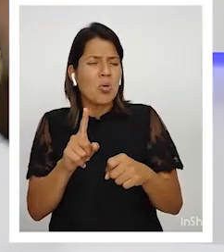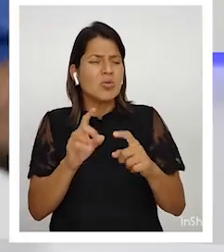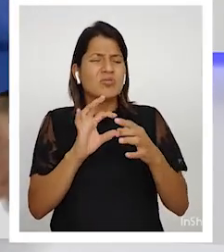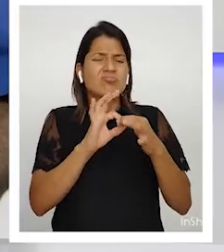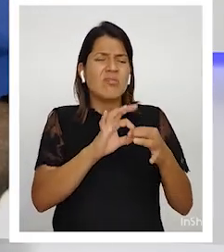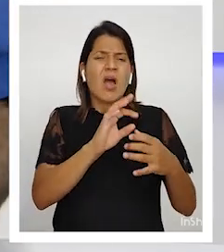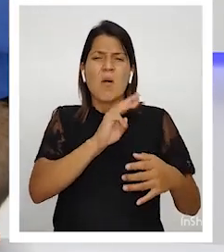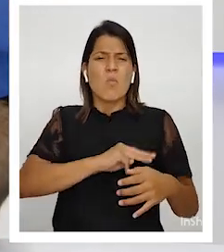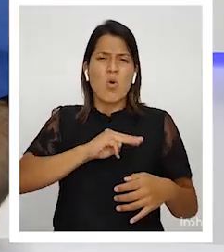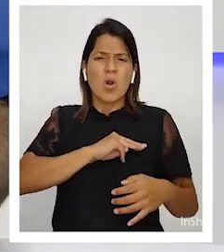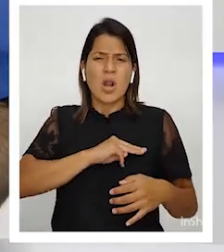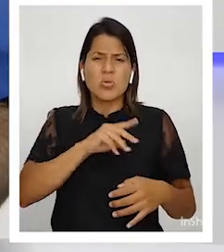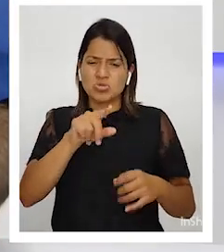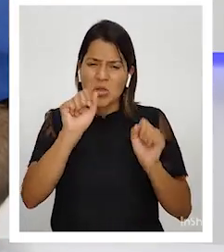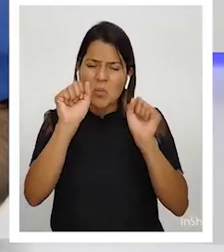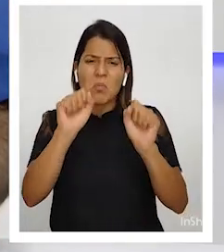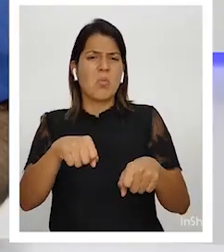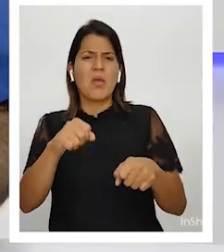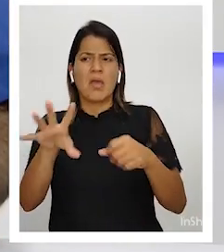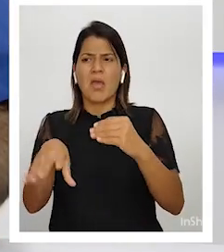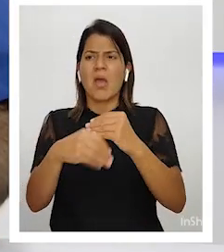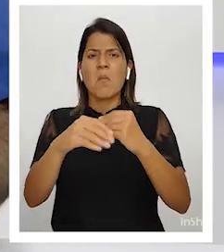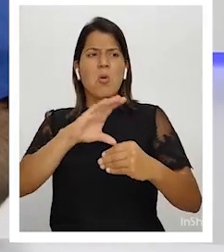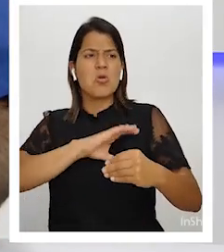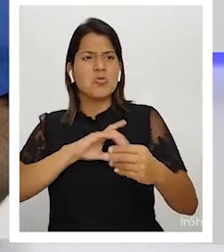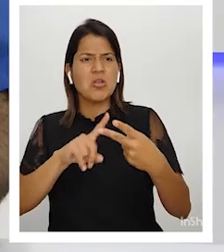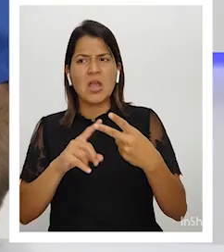represión. Eso no lo resuelve.